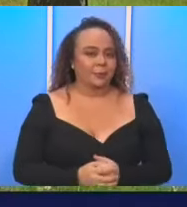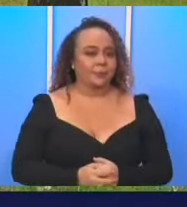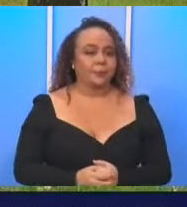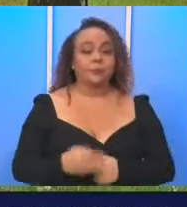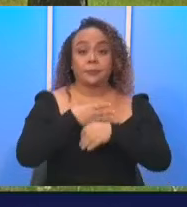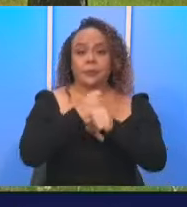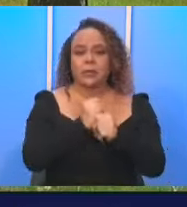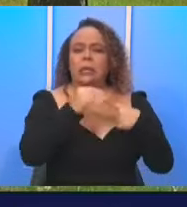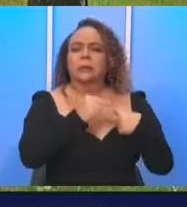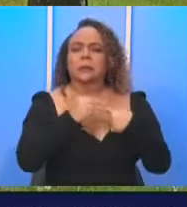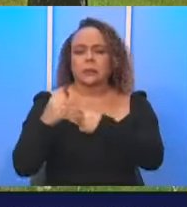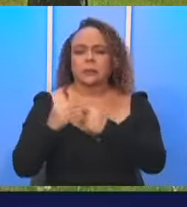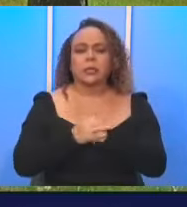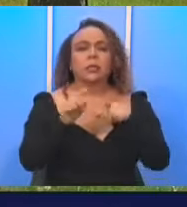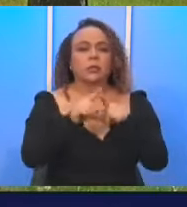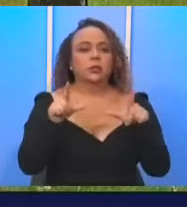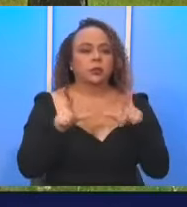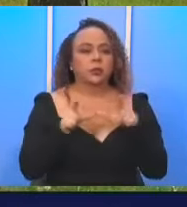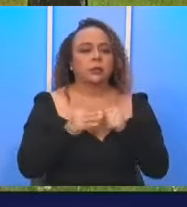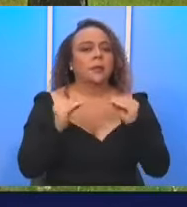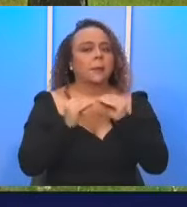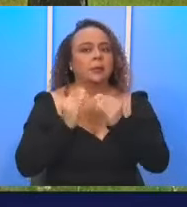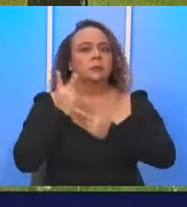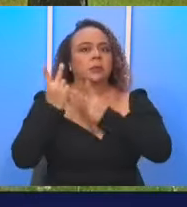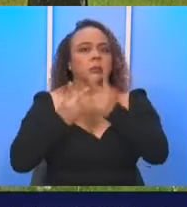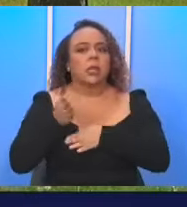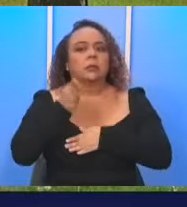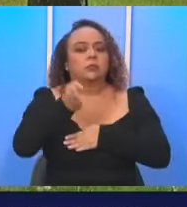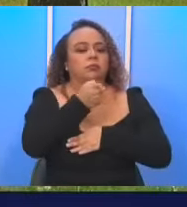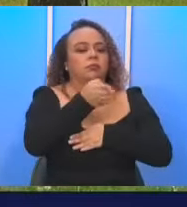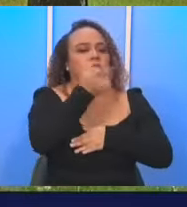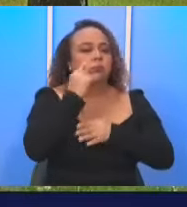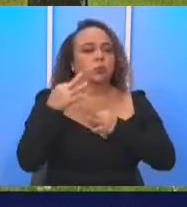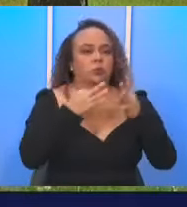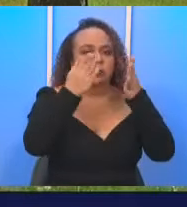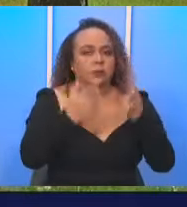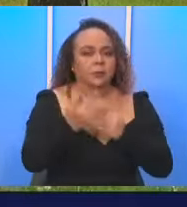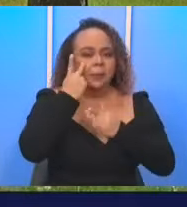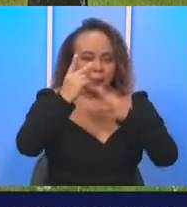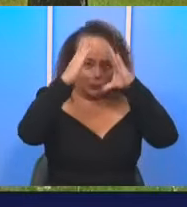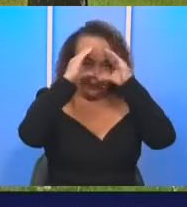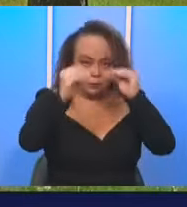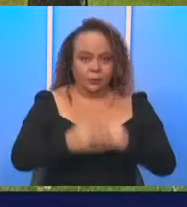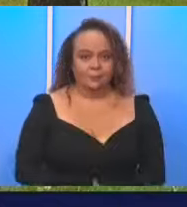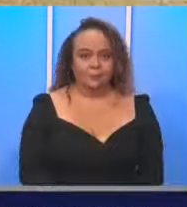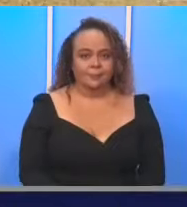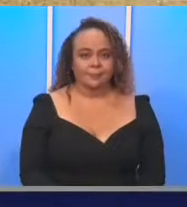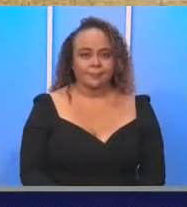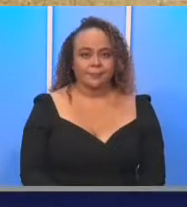Se van a realizar especialmente en zonas más visitadas y frecuentadas por los turistas. Veamos la información.